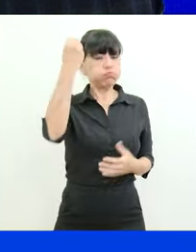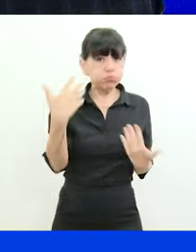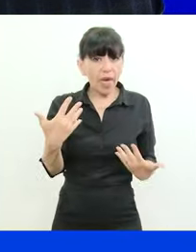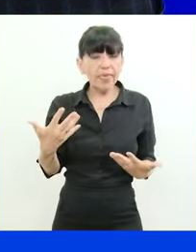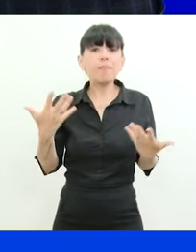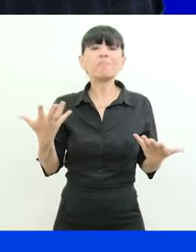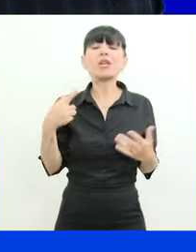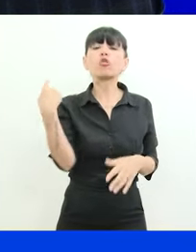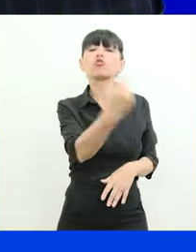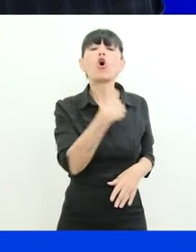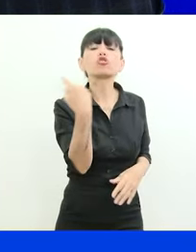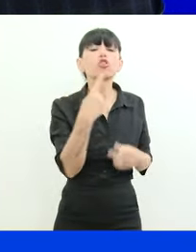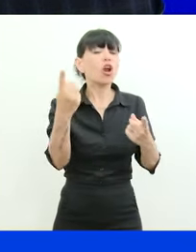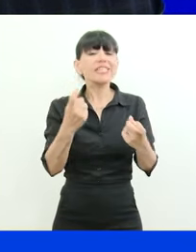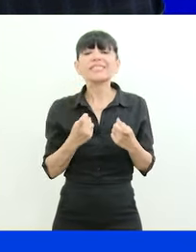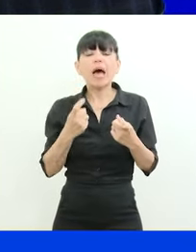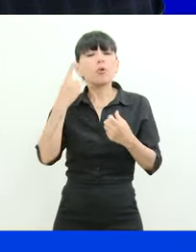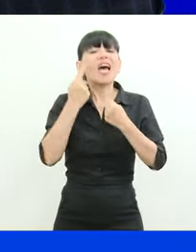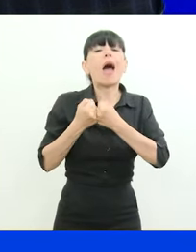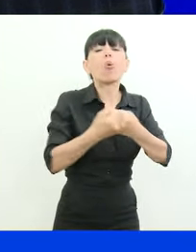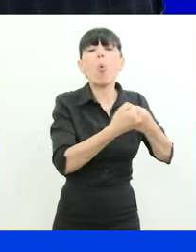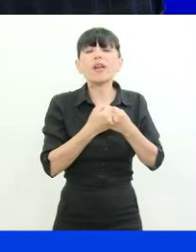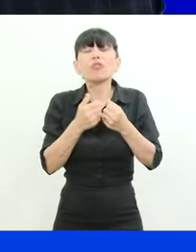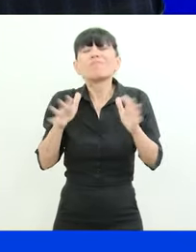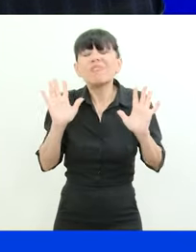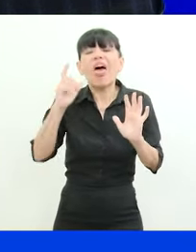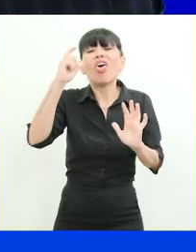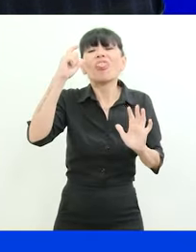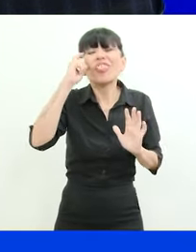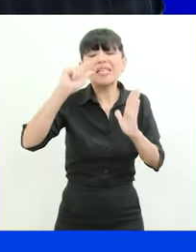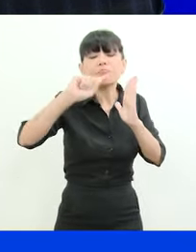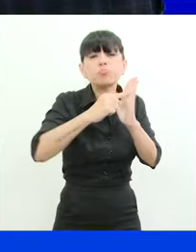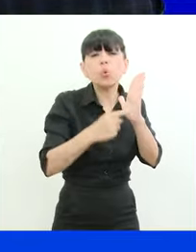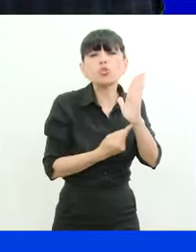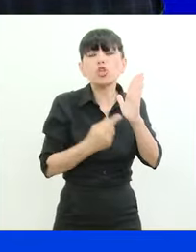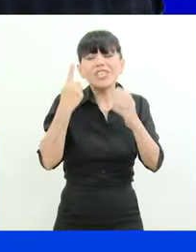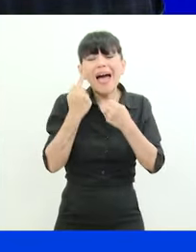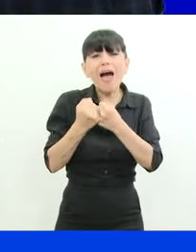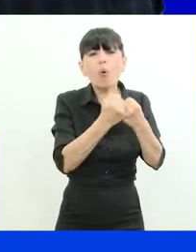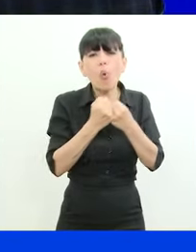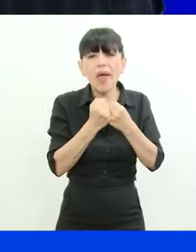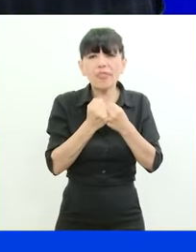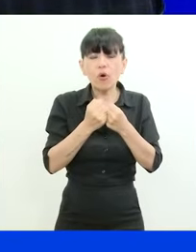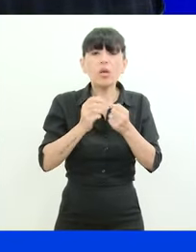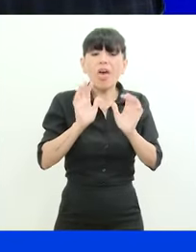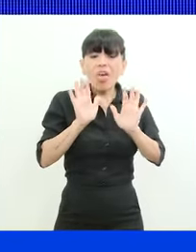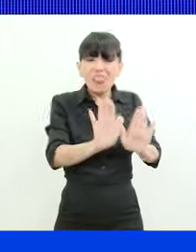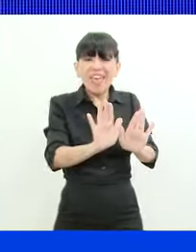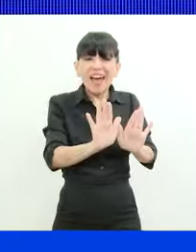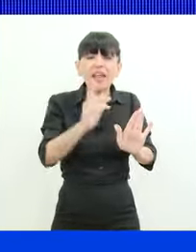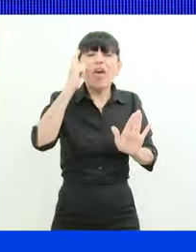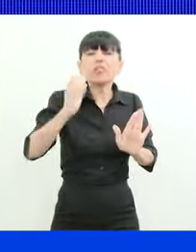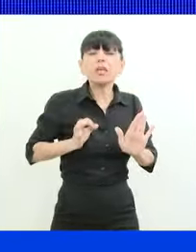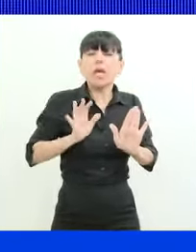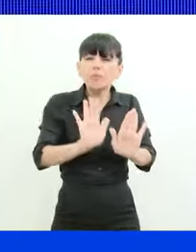acuerdo alrededor de 10 temas y comprometernos que esos 10 temas por lo menos por 10 años no los tocamos después